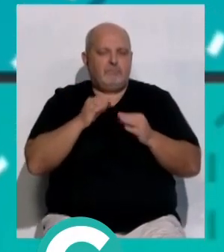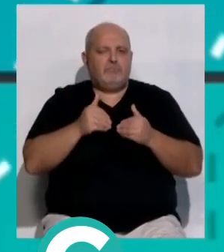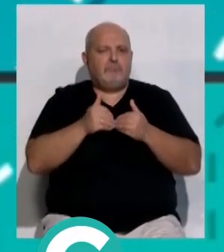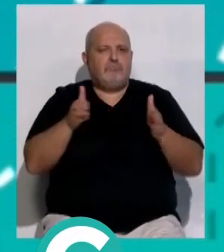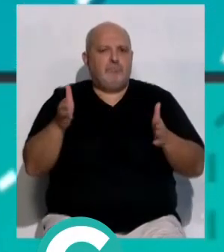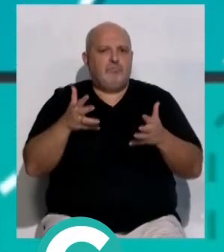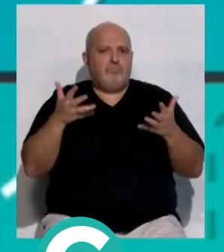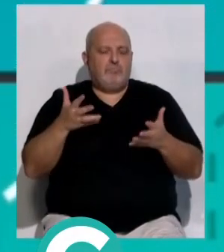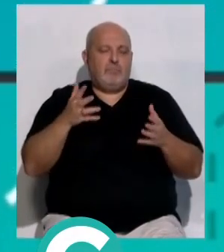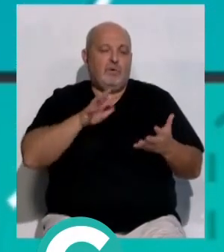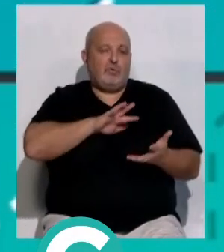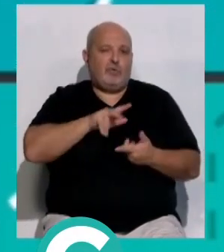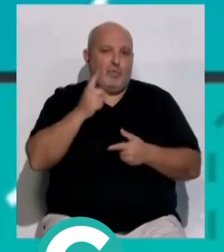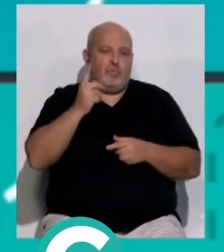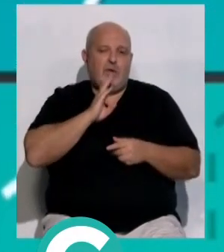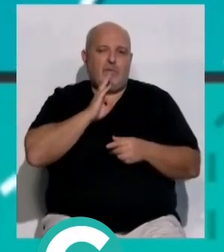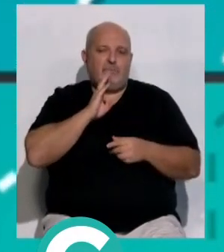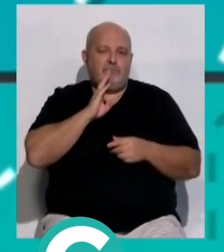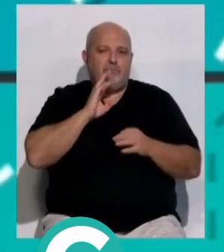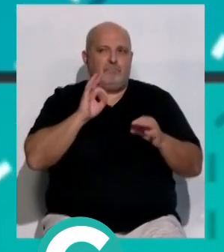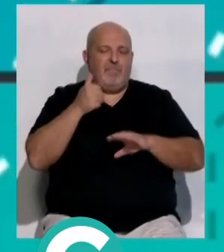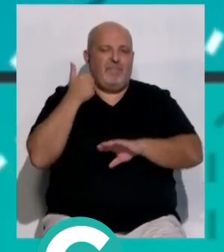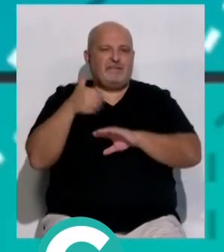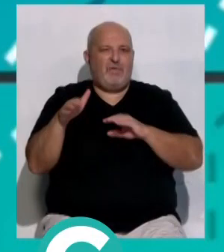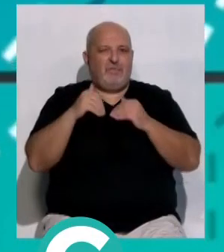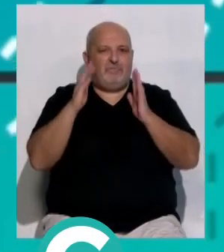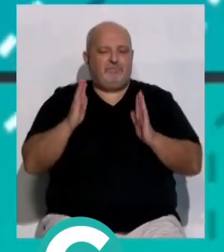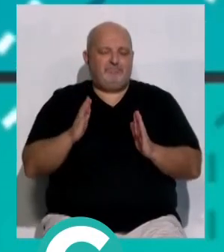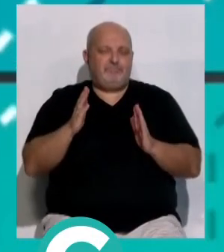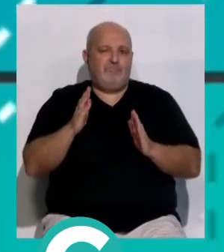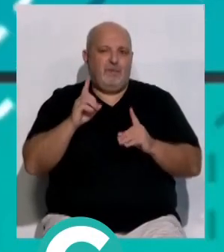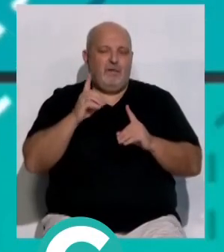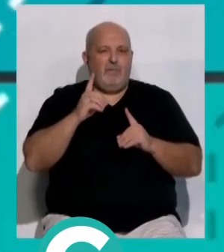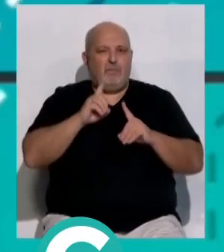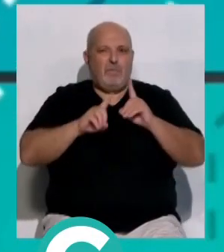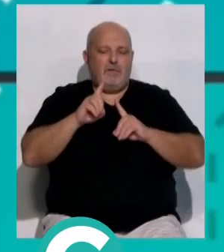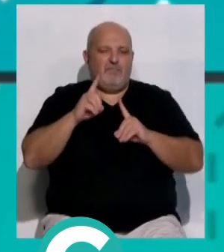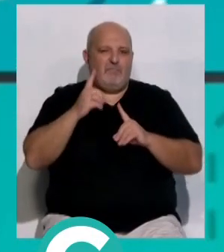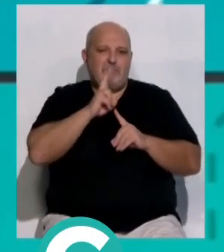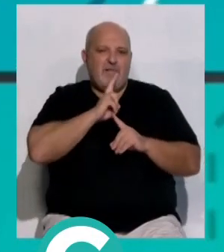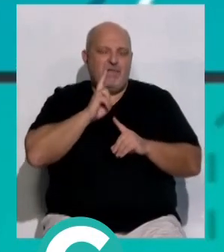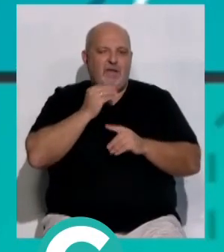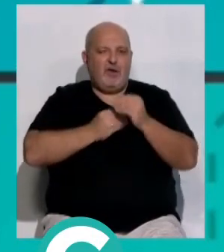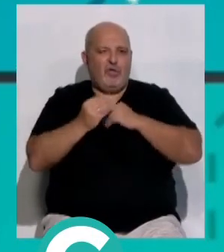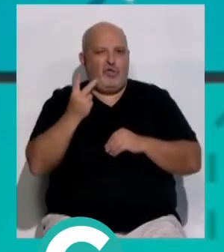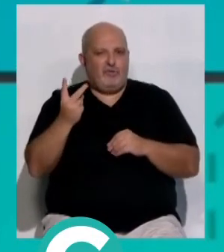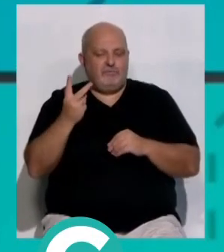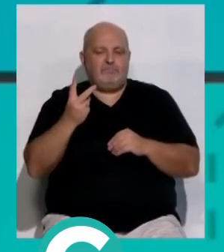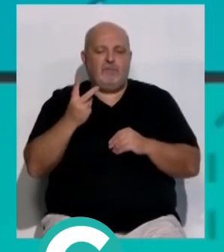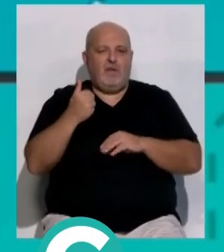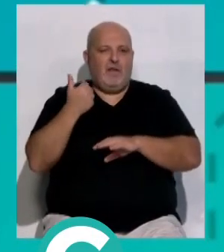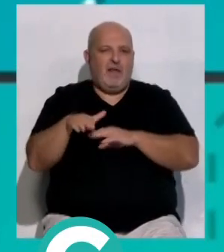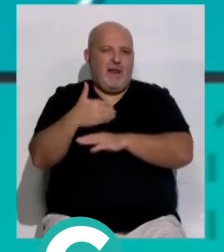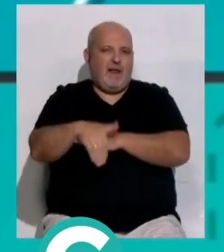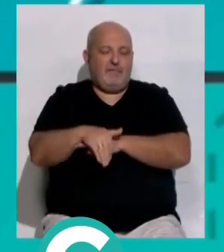arrancamos con la noticia de un desahucio. La trampa de la burocracia deja a una madre con dos hijos en la